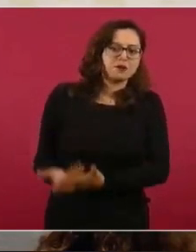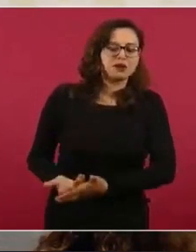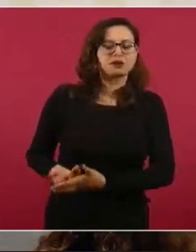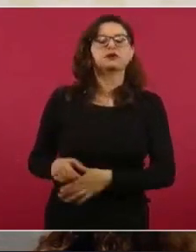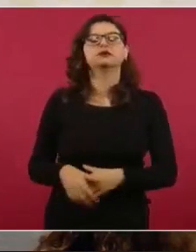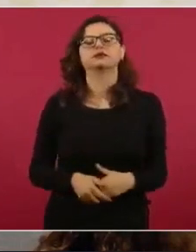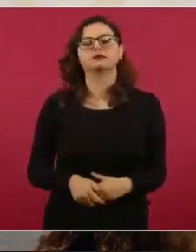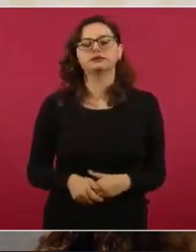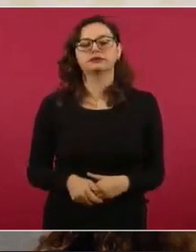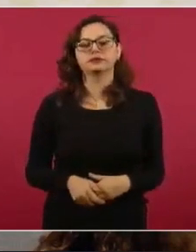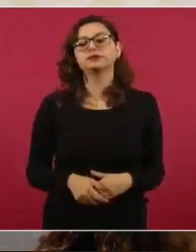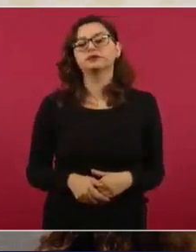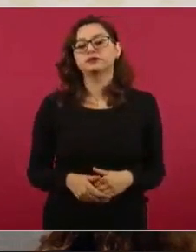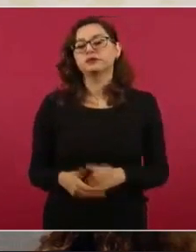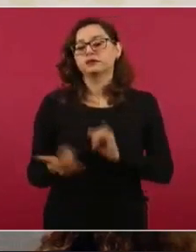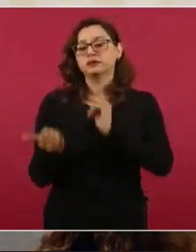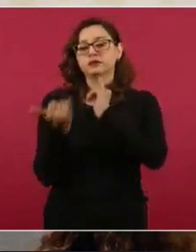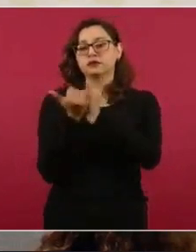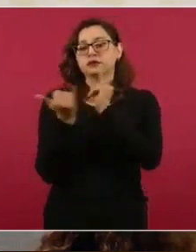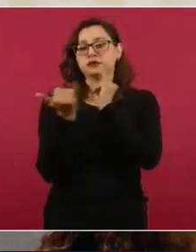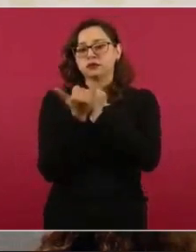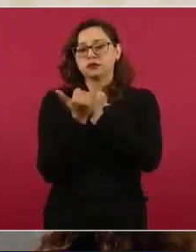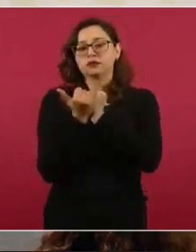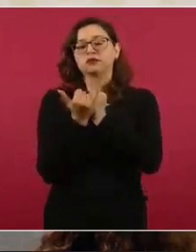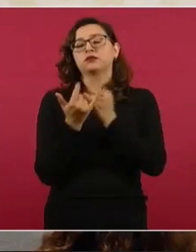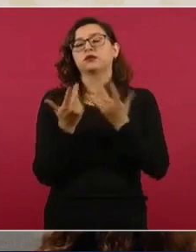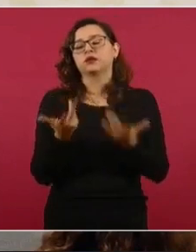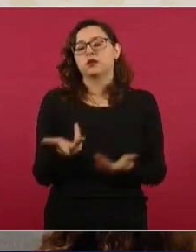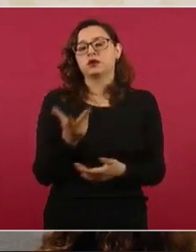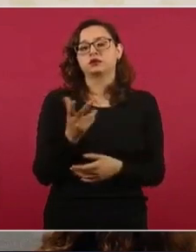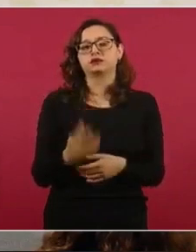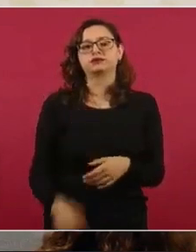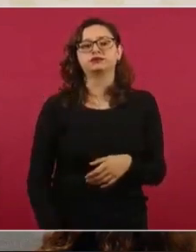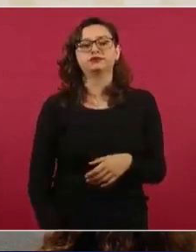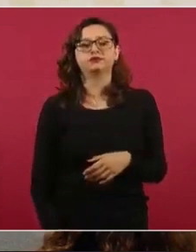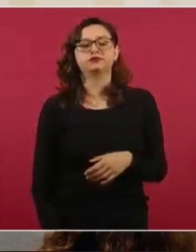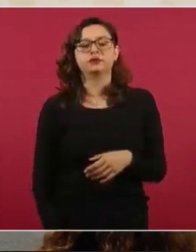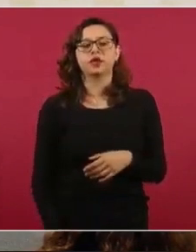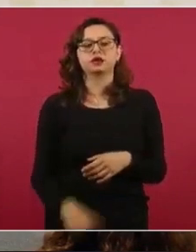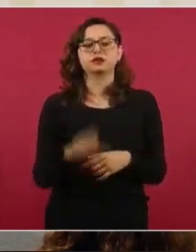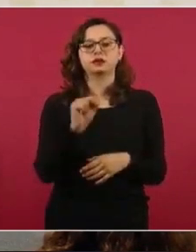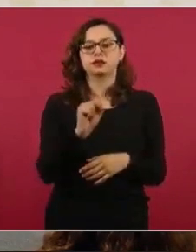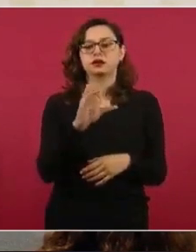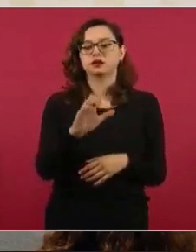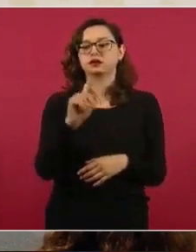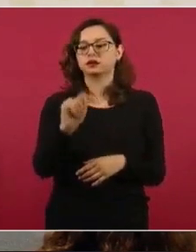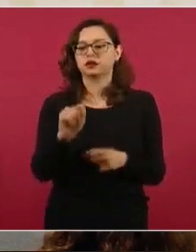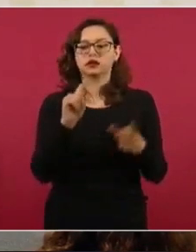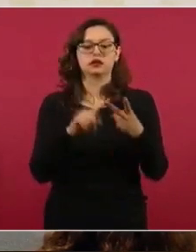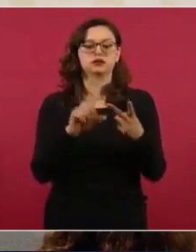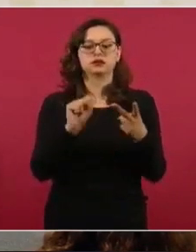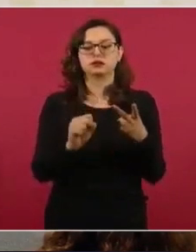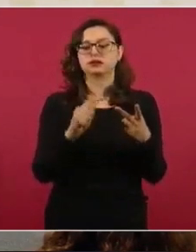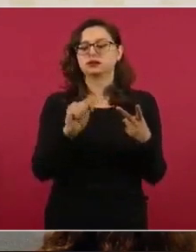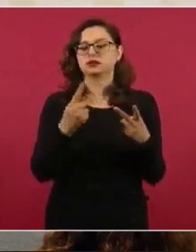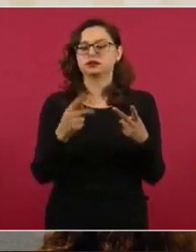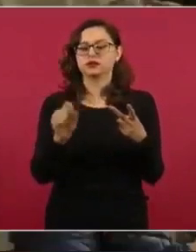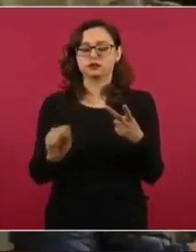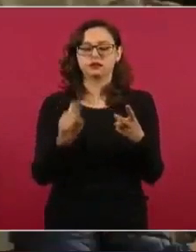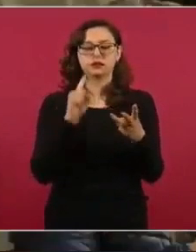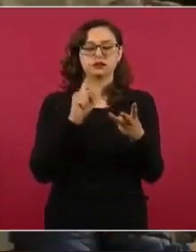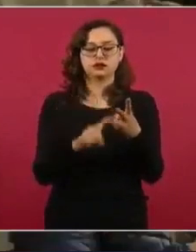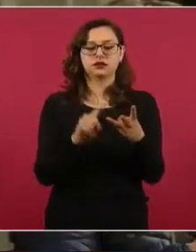Igualmente, pues se han acercado a las instancias, la Secretaría de Comunicaciones y Transportes, a la Secretaría del Trabajo y Previsión Social,